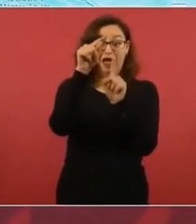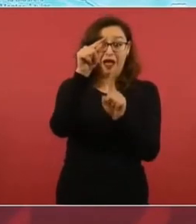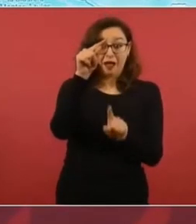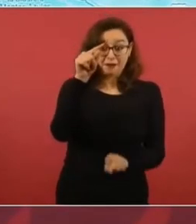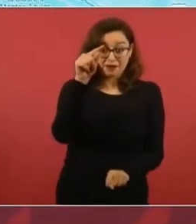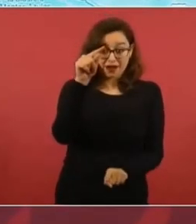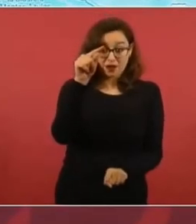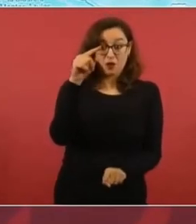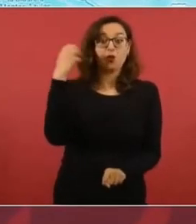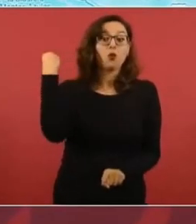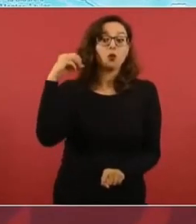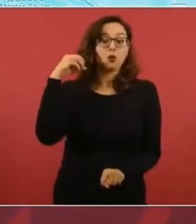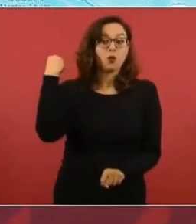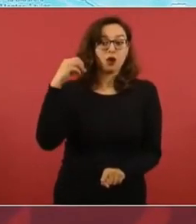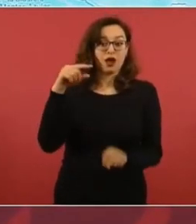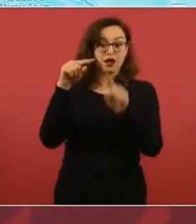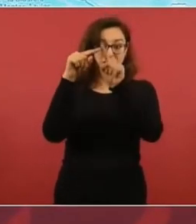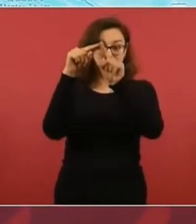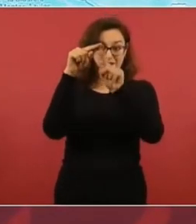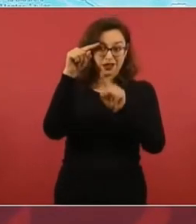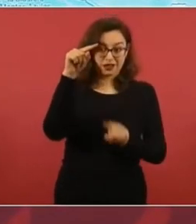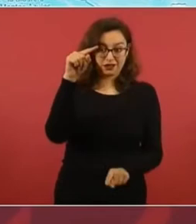Hizo el puerto de Coatzacoalcos.